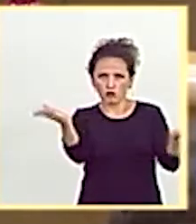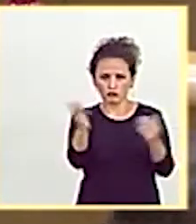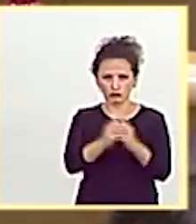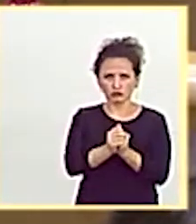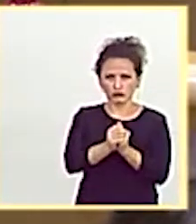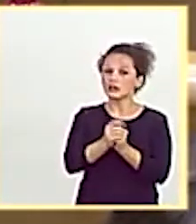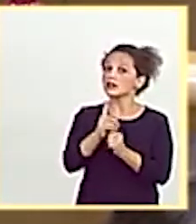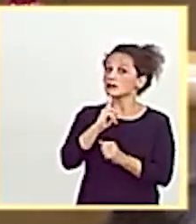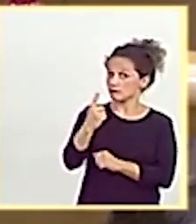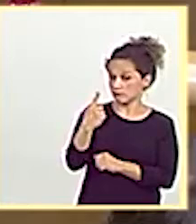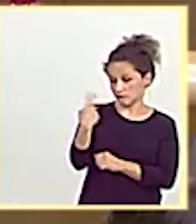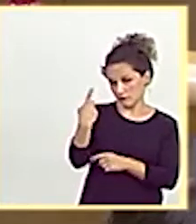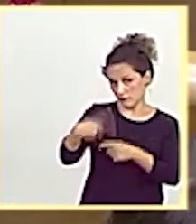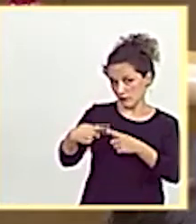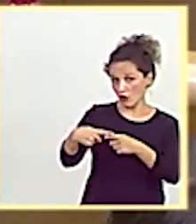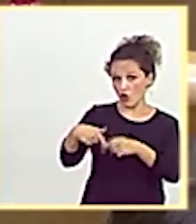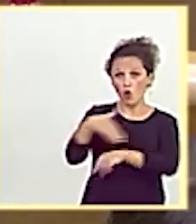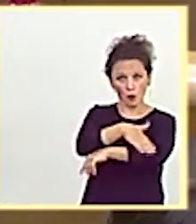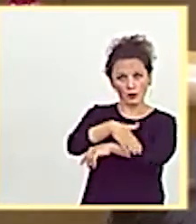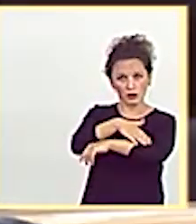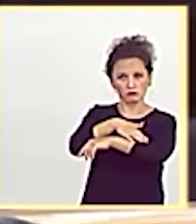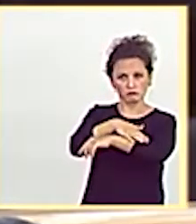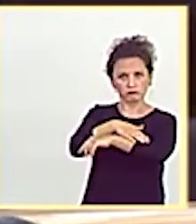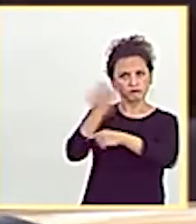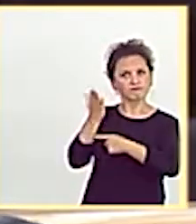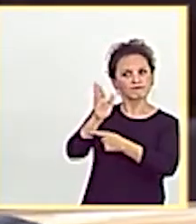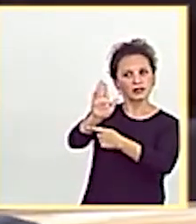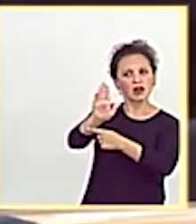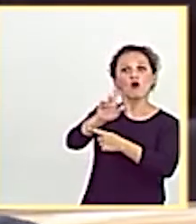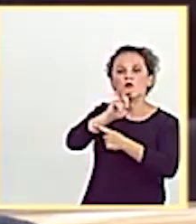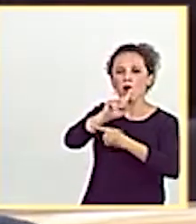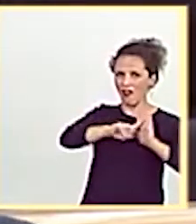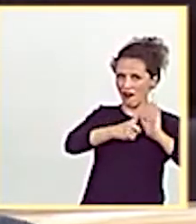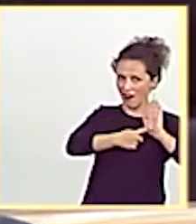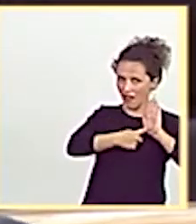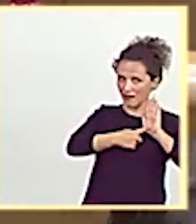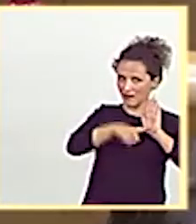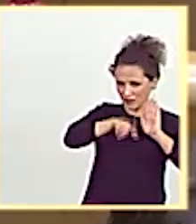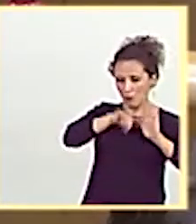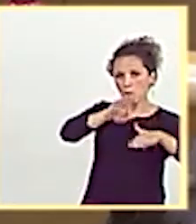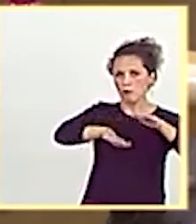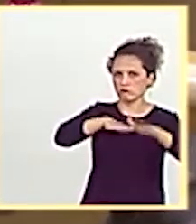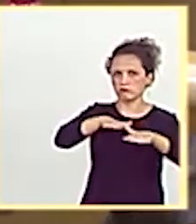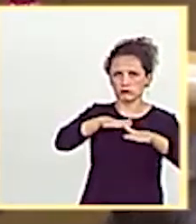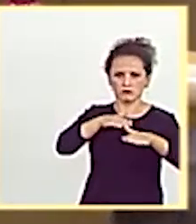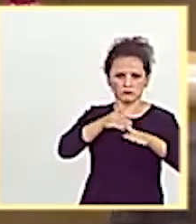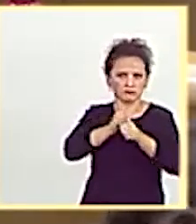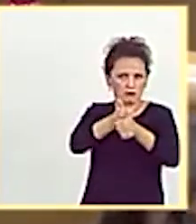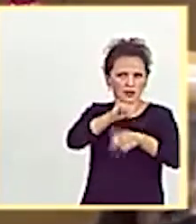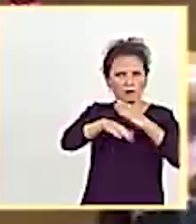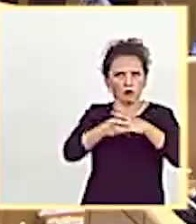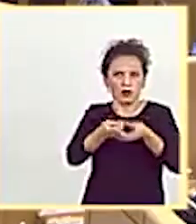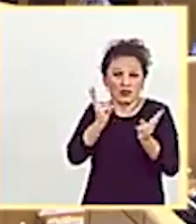Le aseguro una cosa, el Gobierno responderá con la ley y con los procedimientos democráticos, como no podría ser de otra manera.